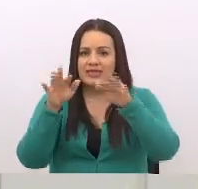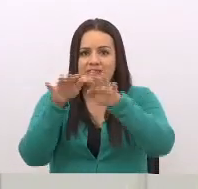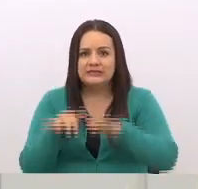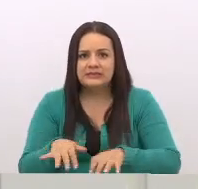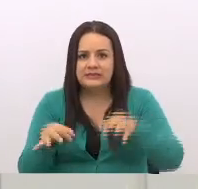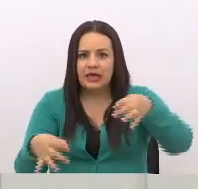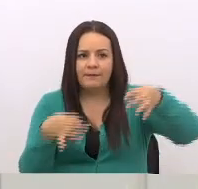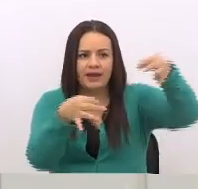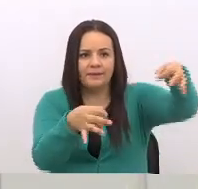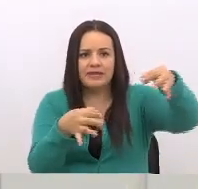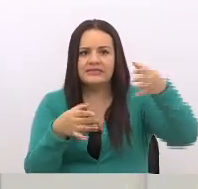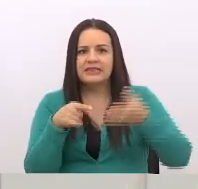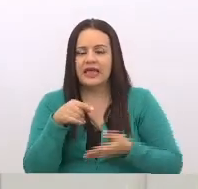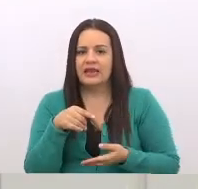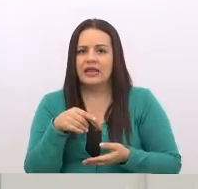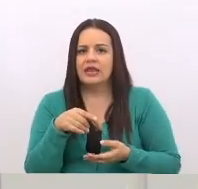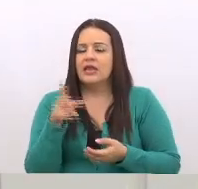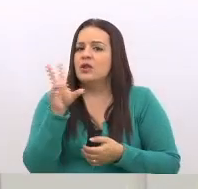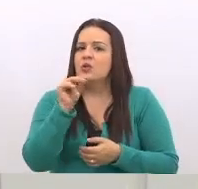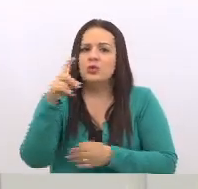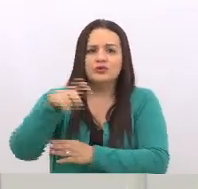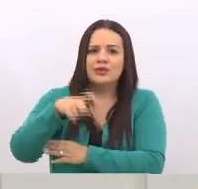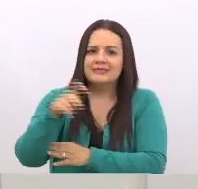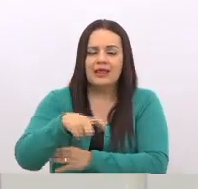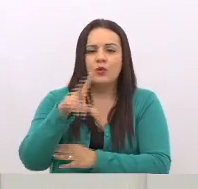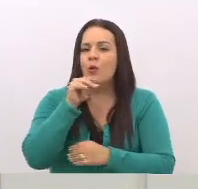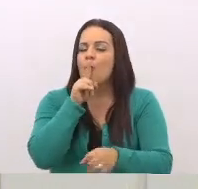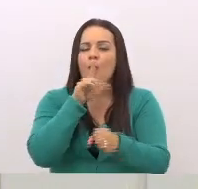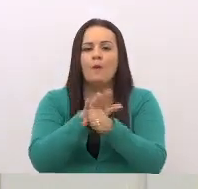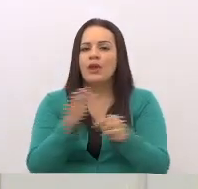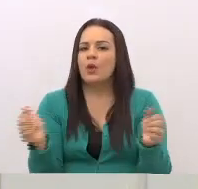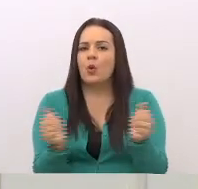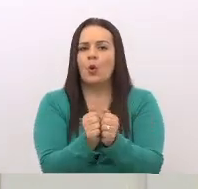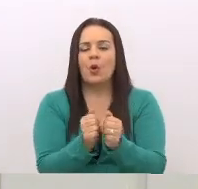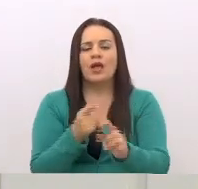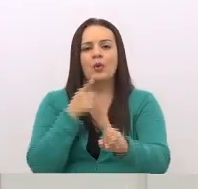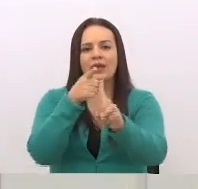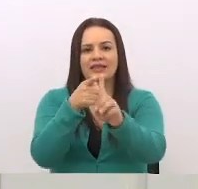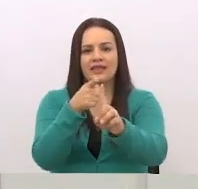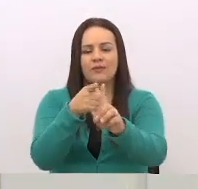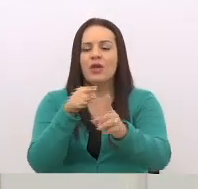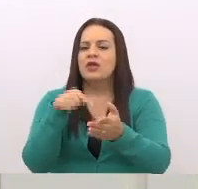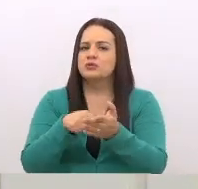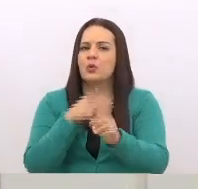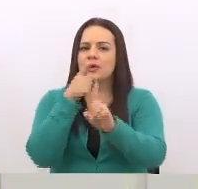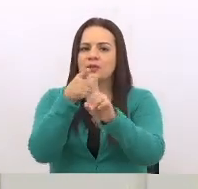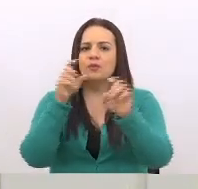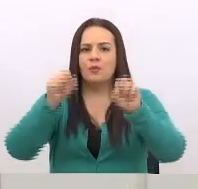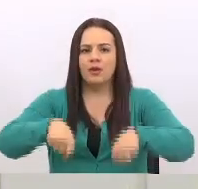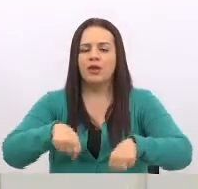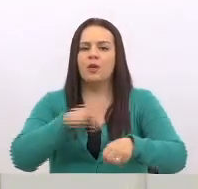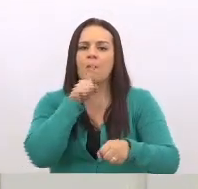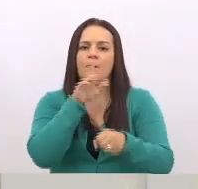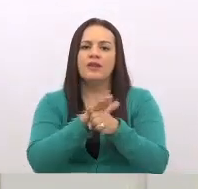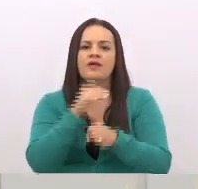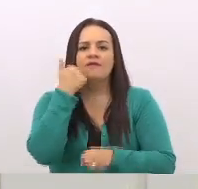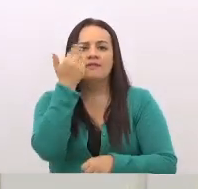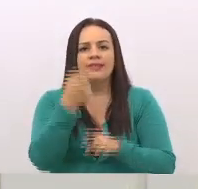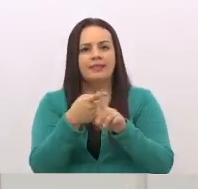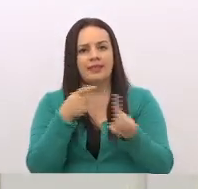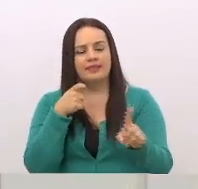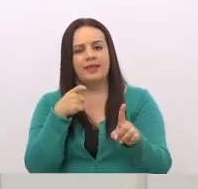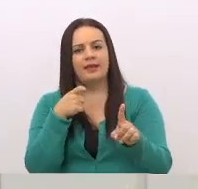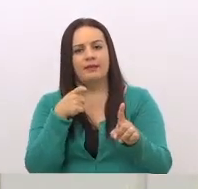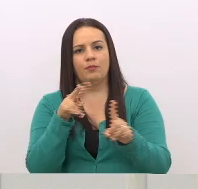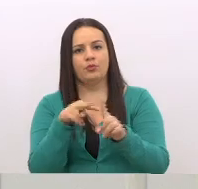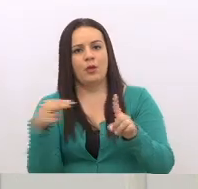sino que también no cumplen con el objetivo, o ese objetivo se puede cumplir fácilmente desde el punto de vista de simplificación.